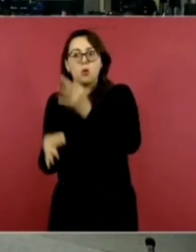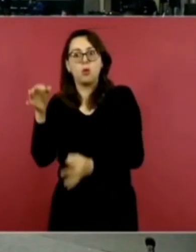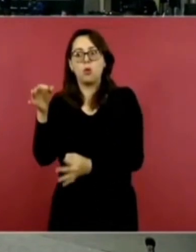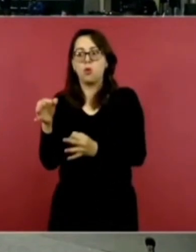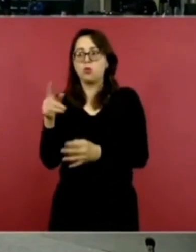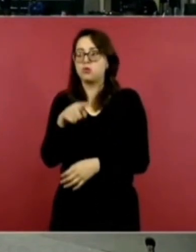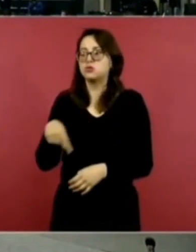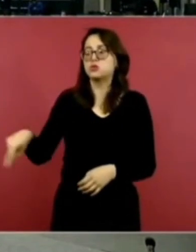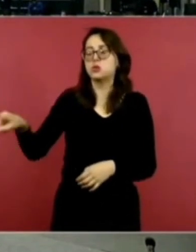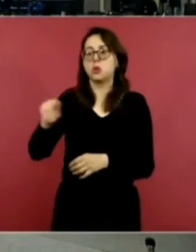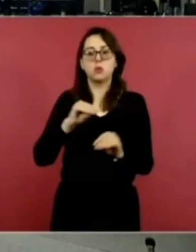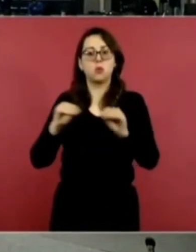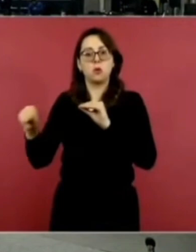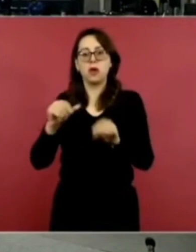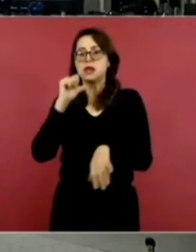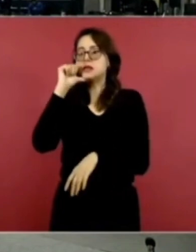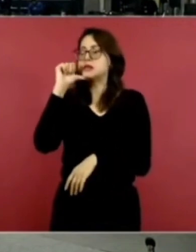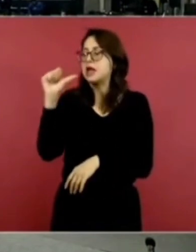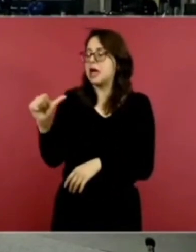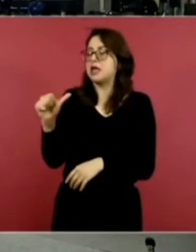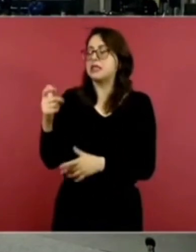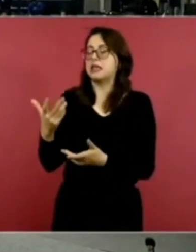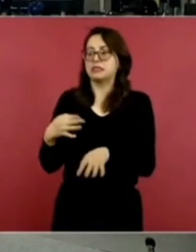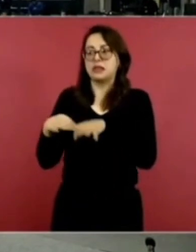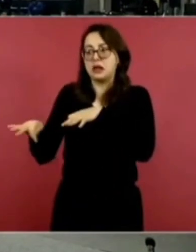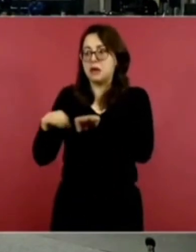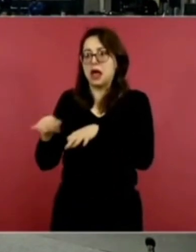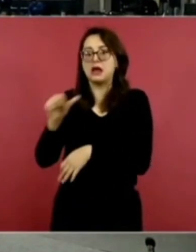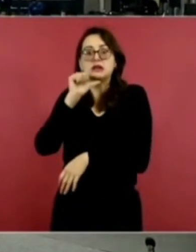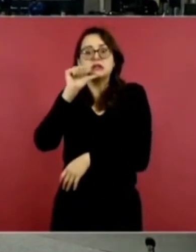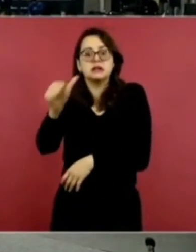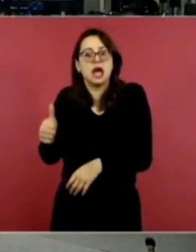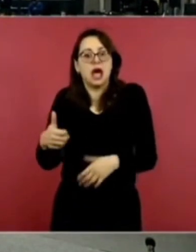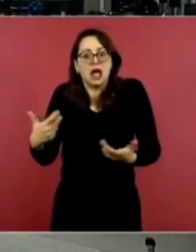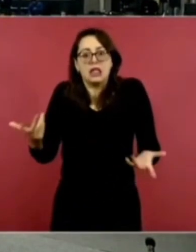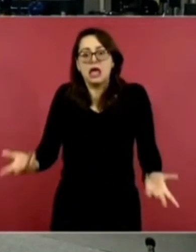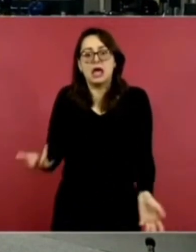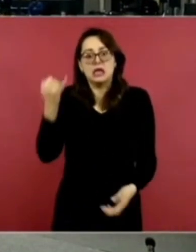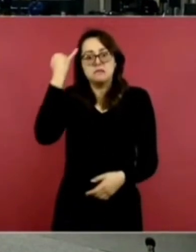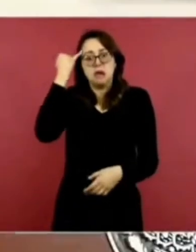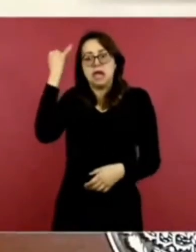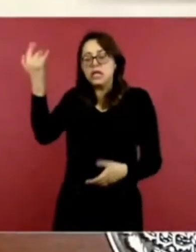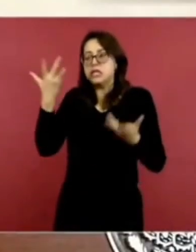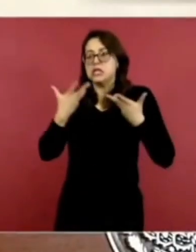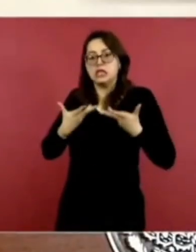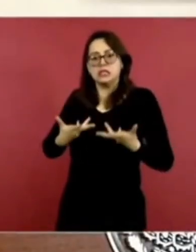país hasta que lleguen a la Suprema Corte. pasa nada, la verdad, no exagero,